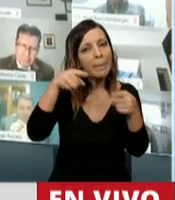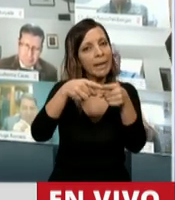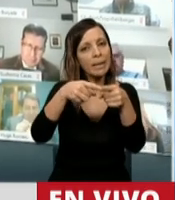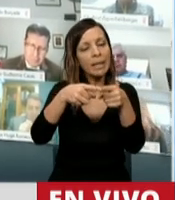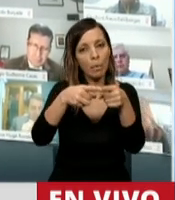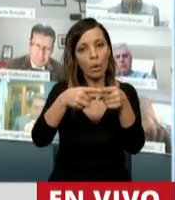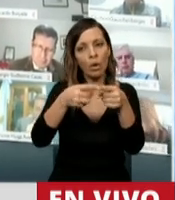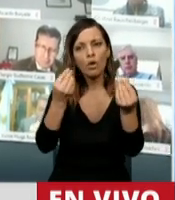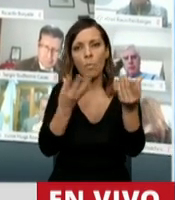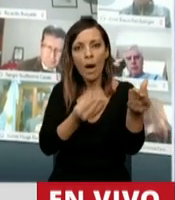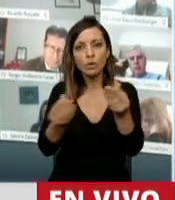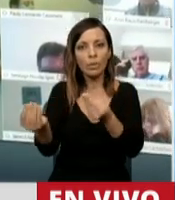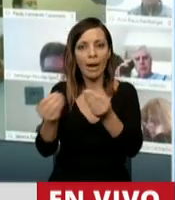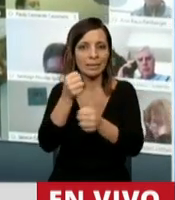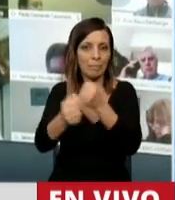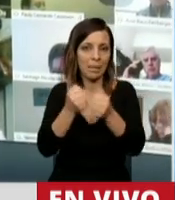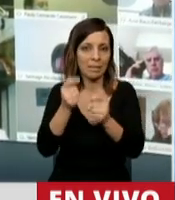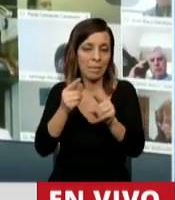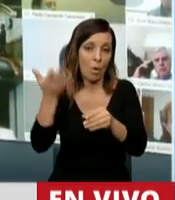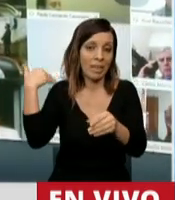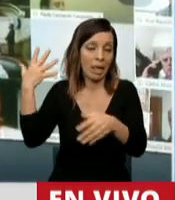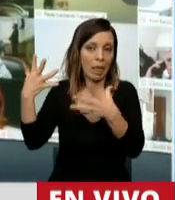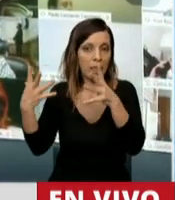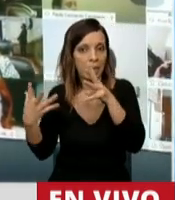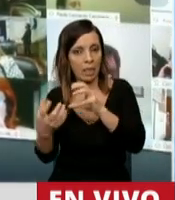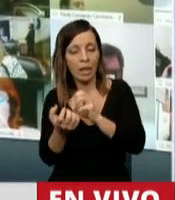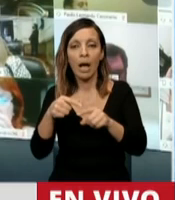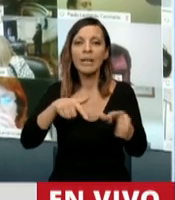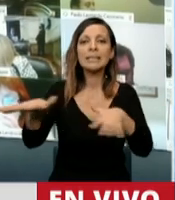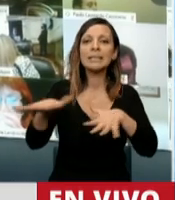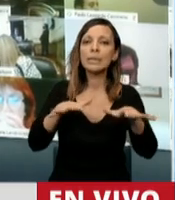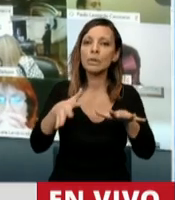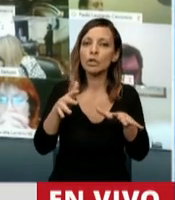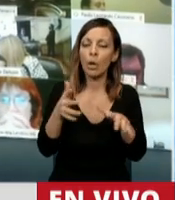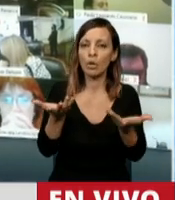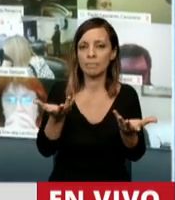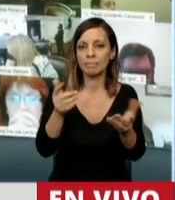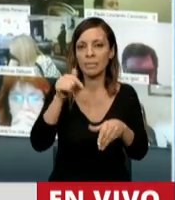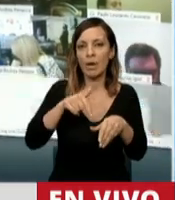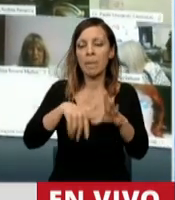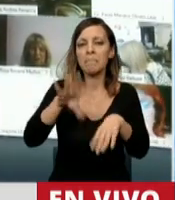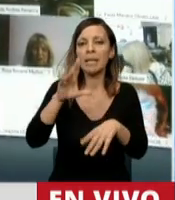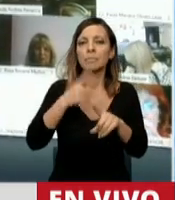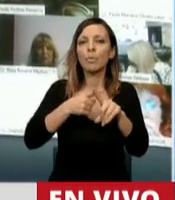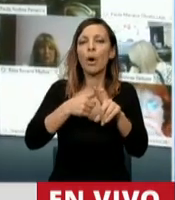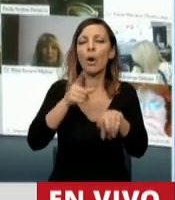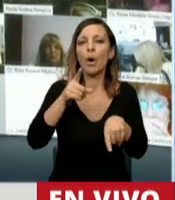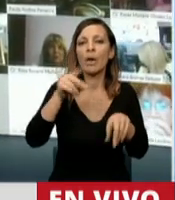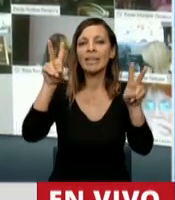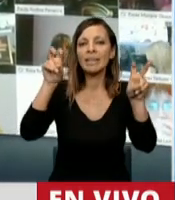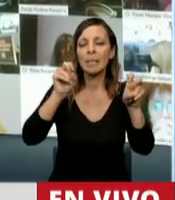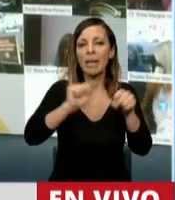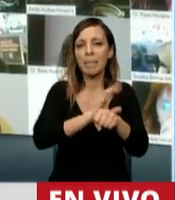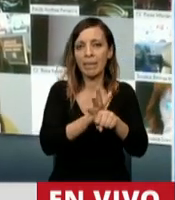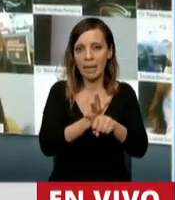tratar de sostener y ayudar a las empresas en la Argentina, situación que obviamente se hace más relevante en el marco de la actual pandemia,